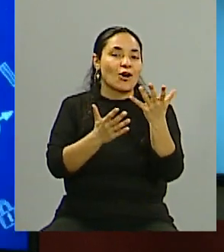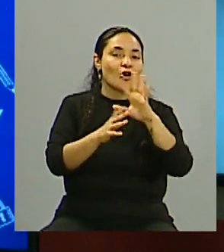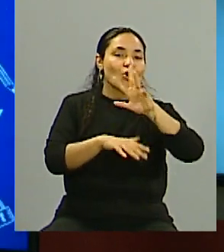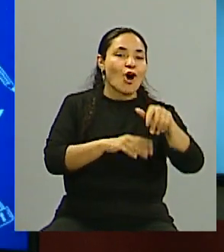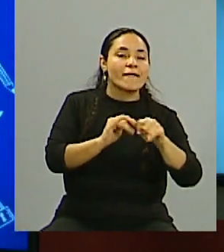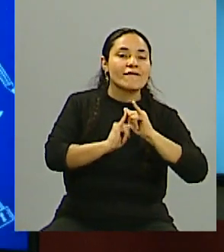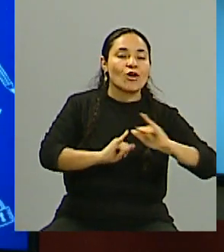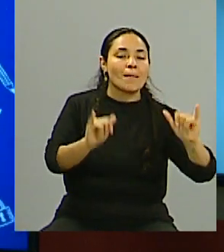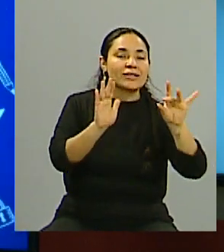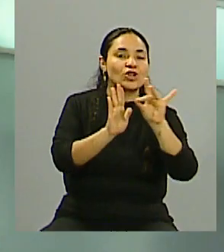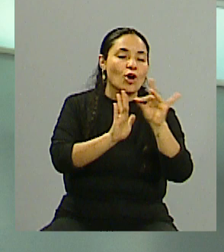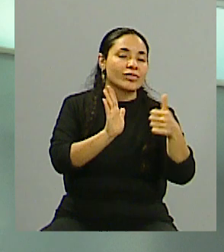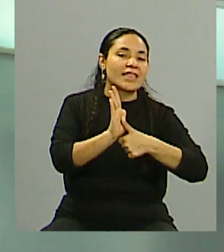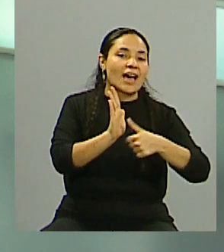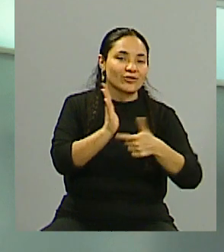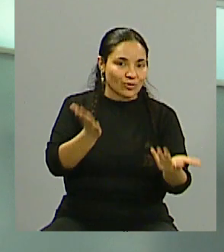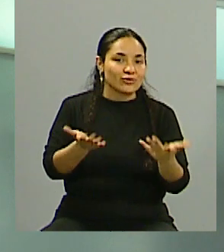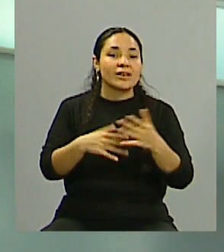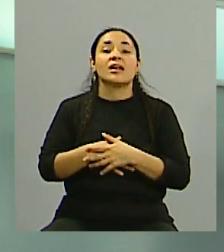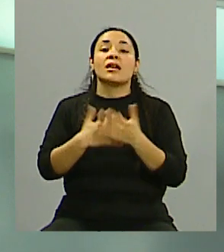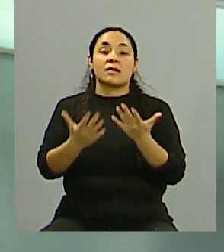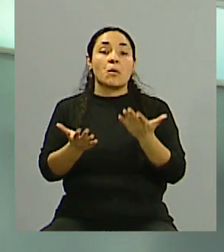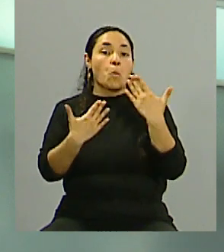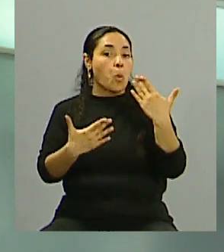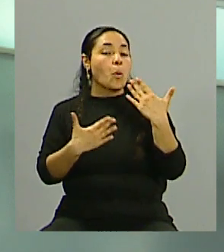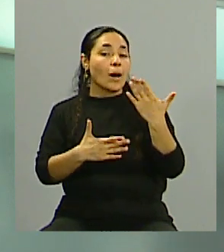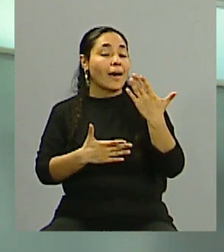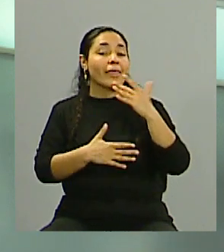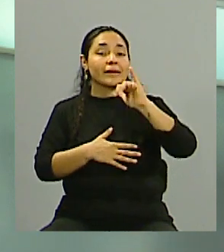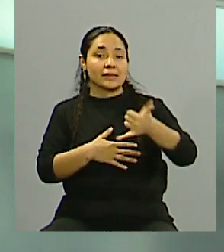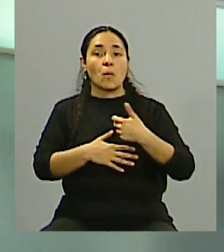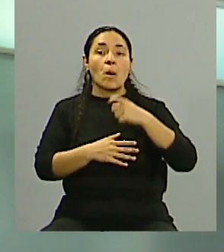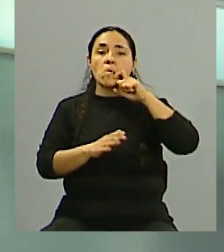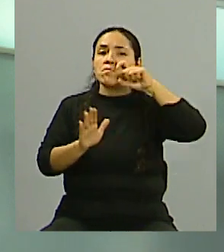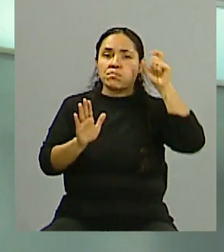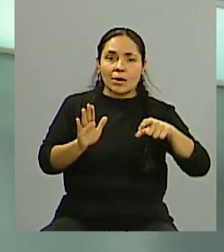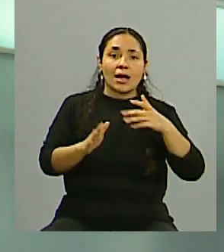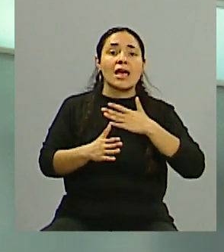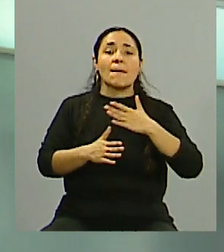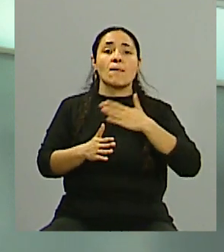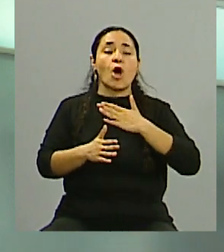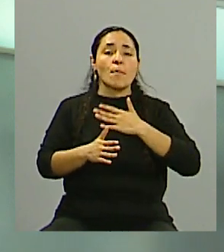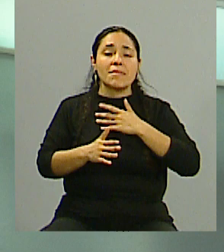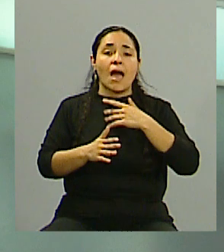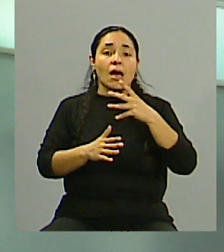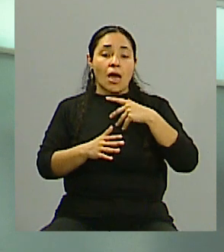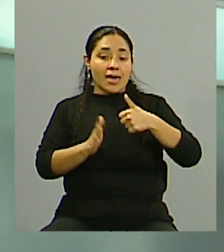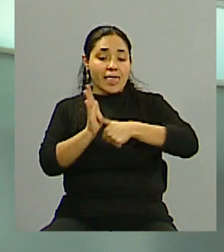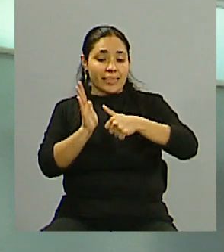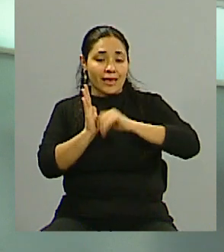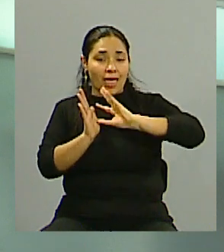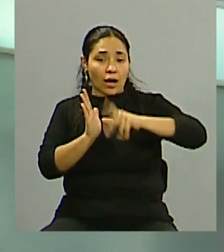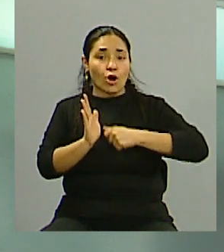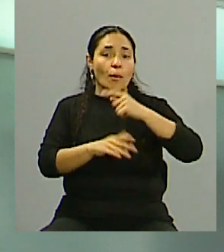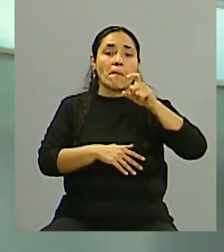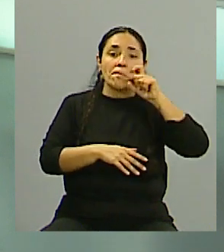parece ciencia ficción, pero es real. Puede suceder, con todo lo que significa eso, las consecuencias. pueden cometer delitos con tu identidad, se pueden hacer créditos,